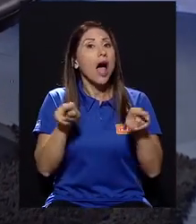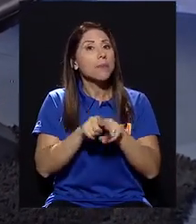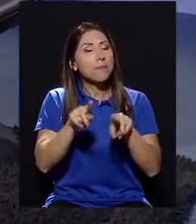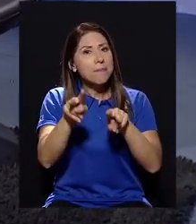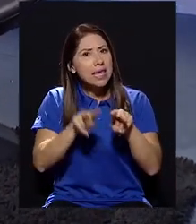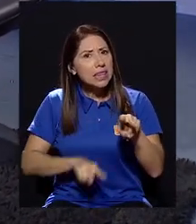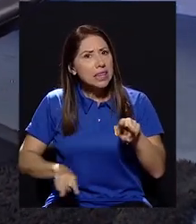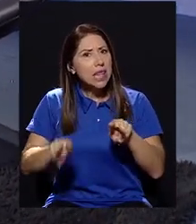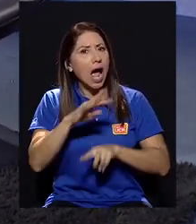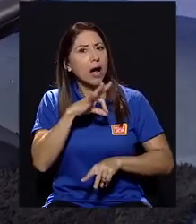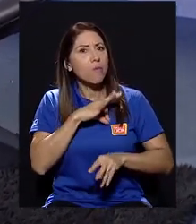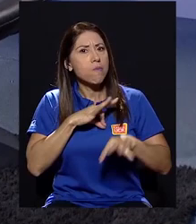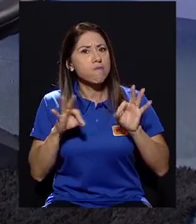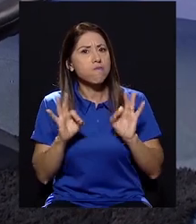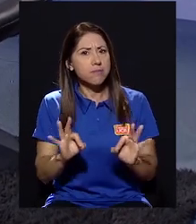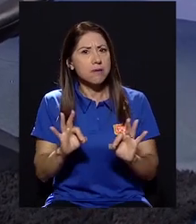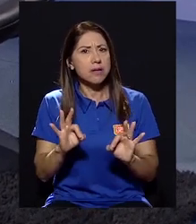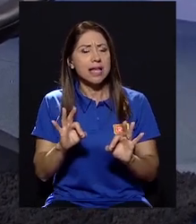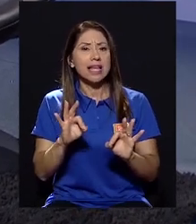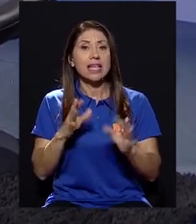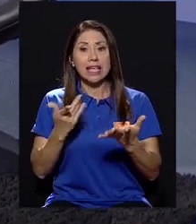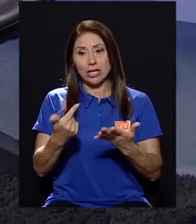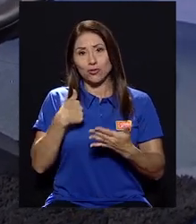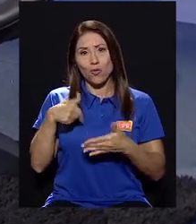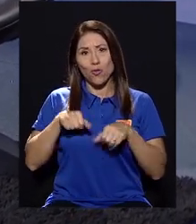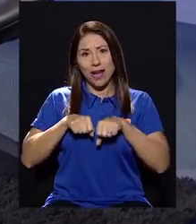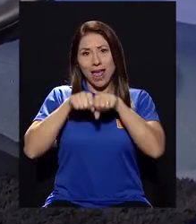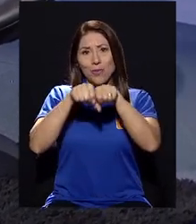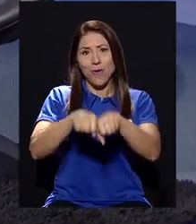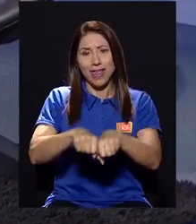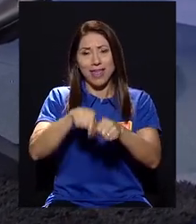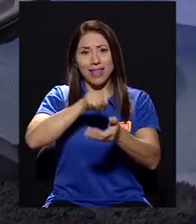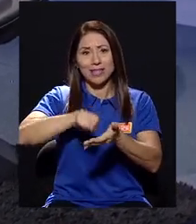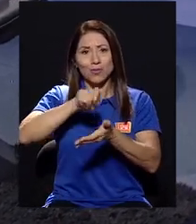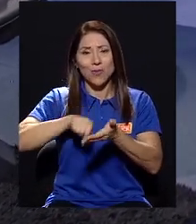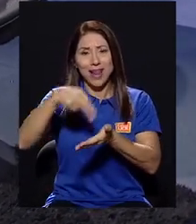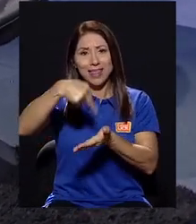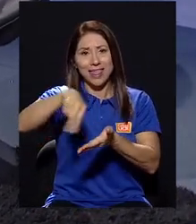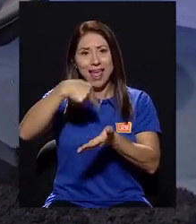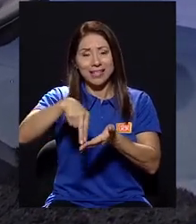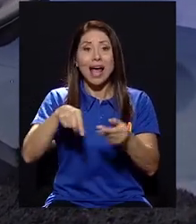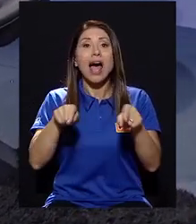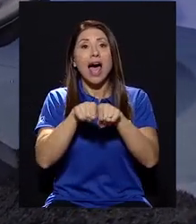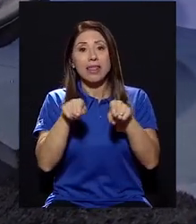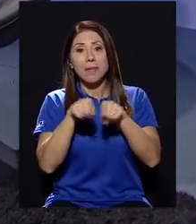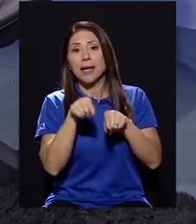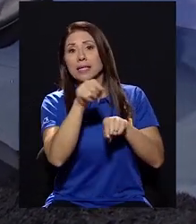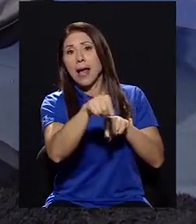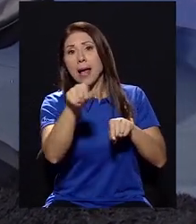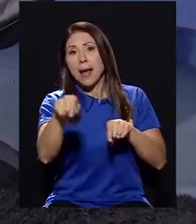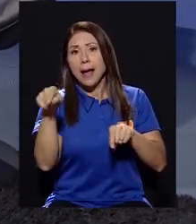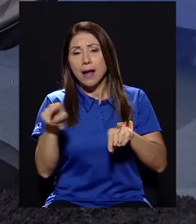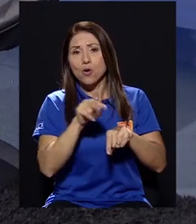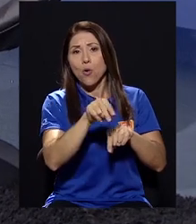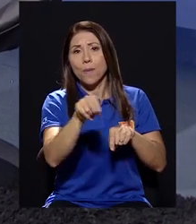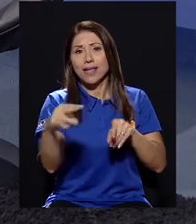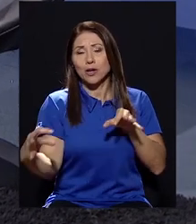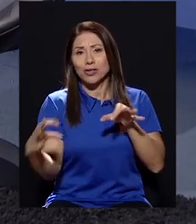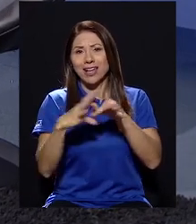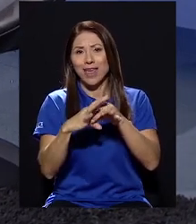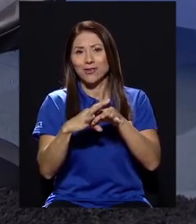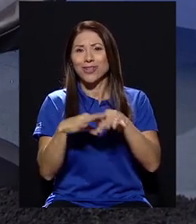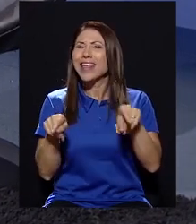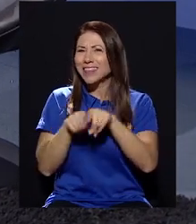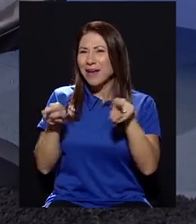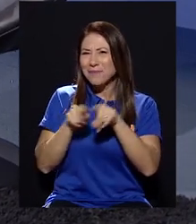salto fue tener ese vínculo directo, ser graduada de la escuela de danza y además tener compañeros aliados. Hay un dato